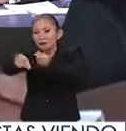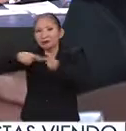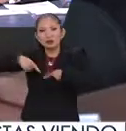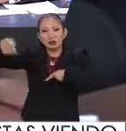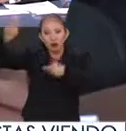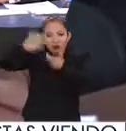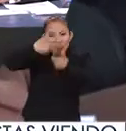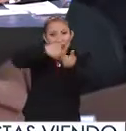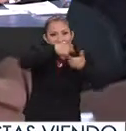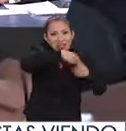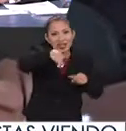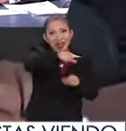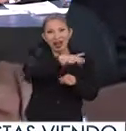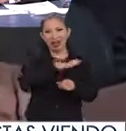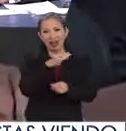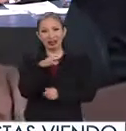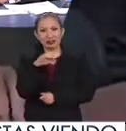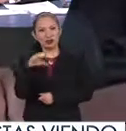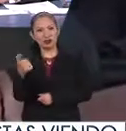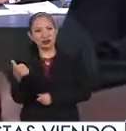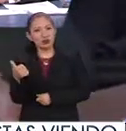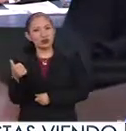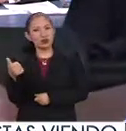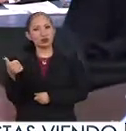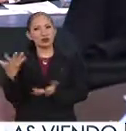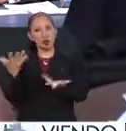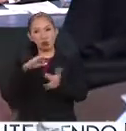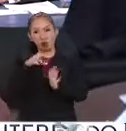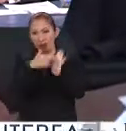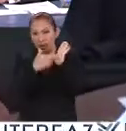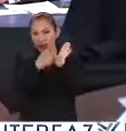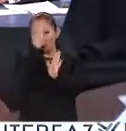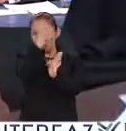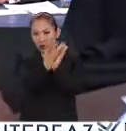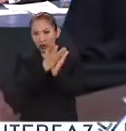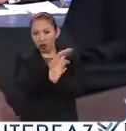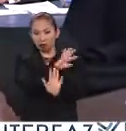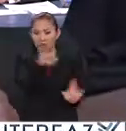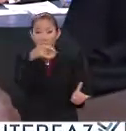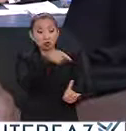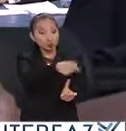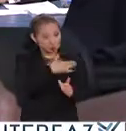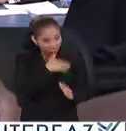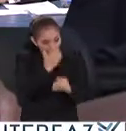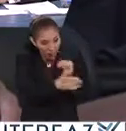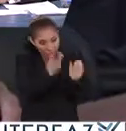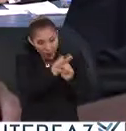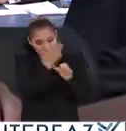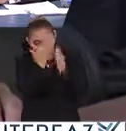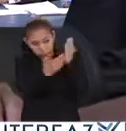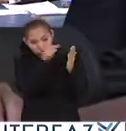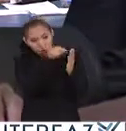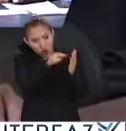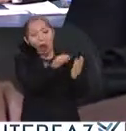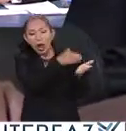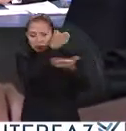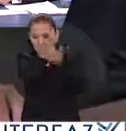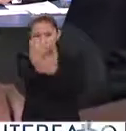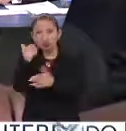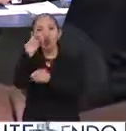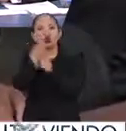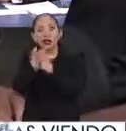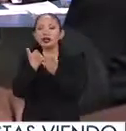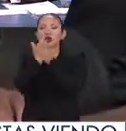Tengo entendido que existe además de como requisito único haber concluido el bachillerato para ser un voluntario y poder